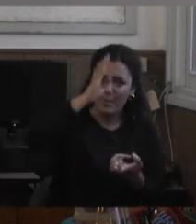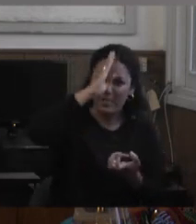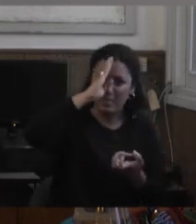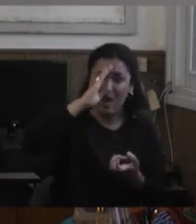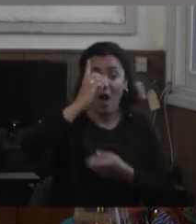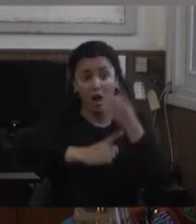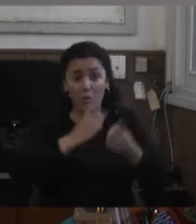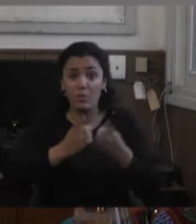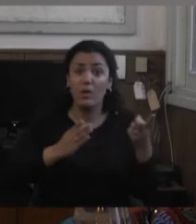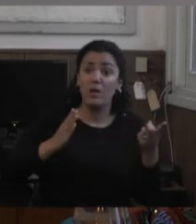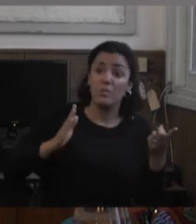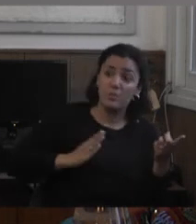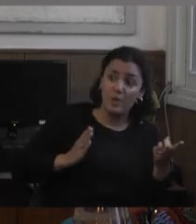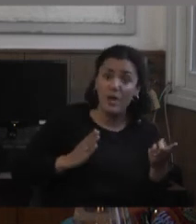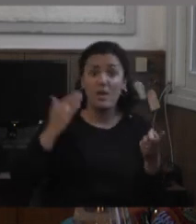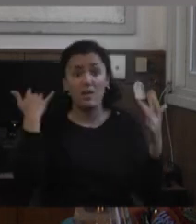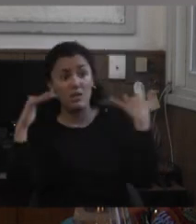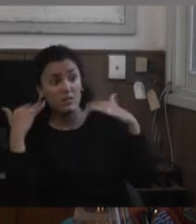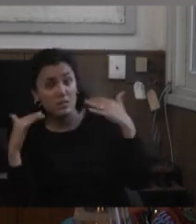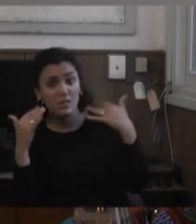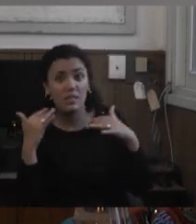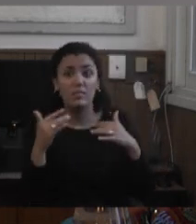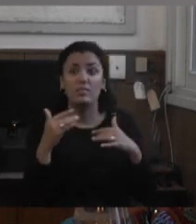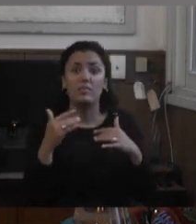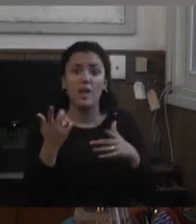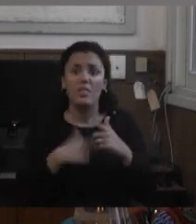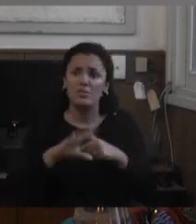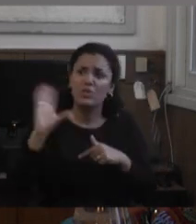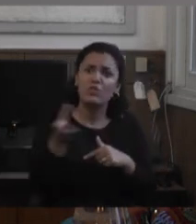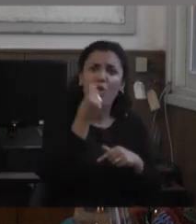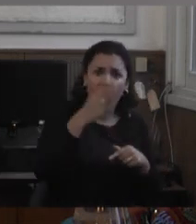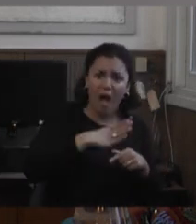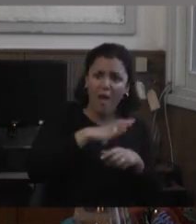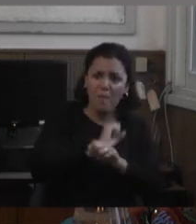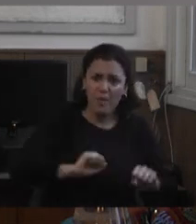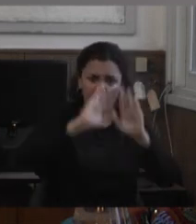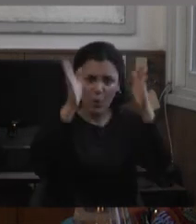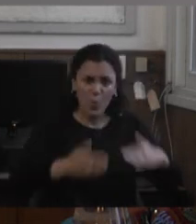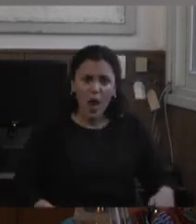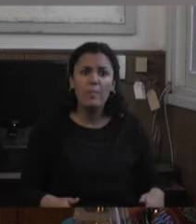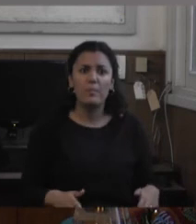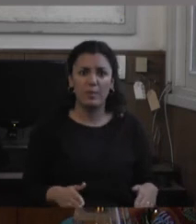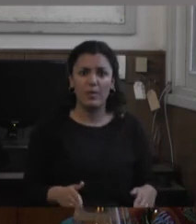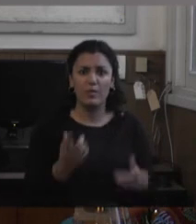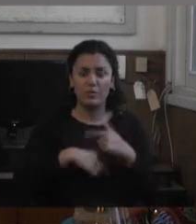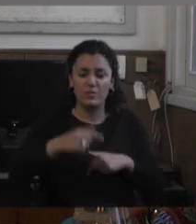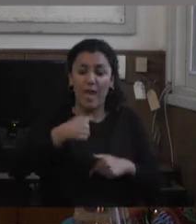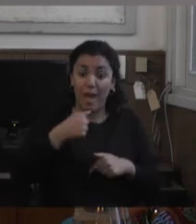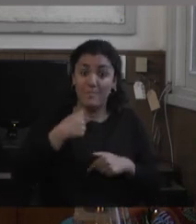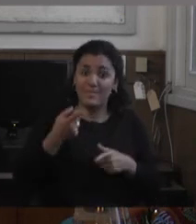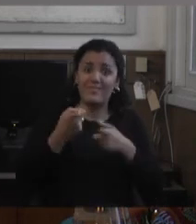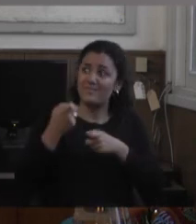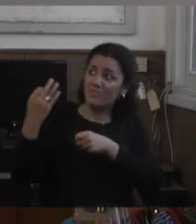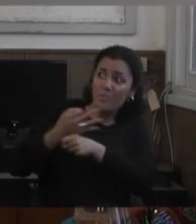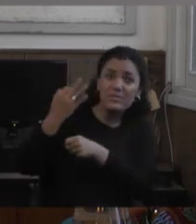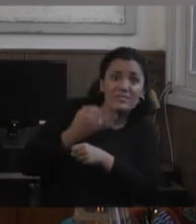cuerpos disponibles para aprender entonces es una trampa como te enseñan porque en realidad te tendrían que enseñar a enseñar en gente que no